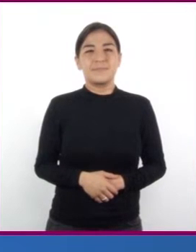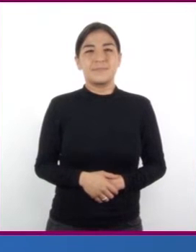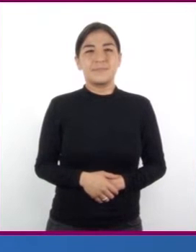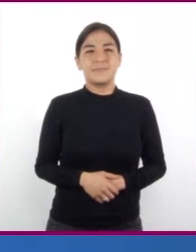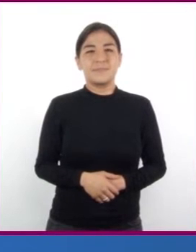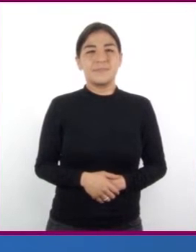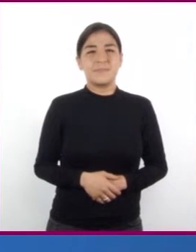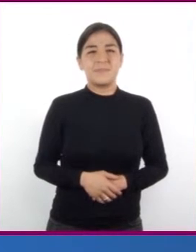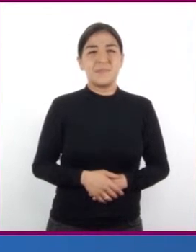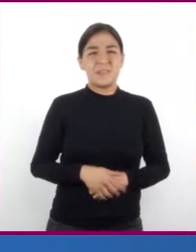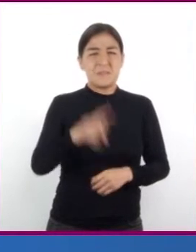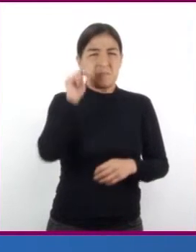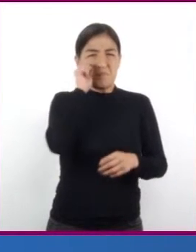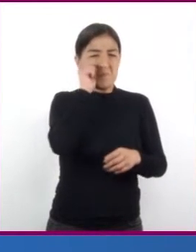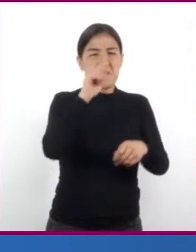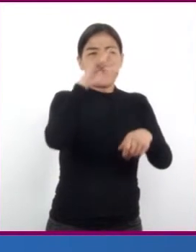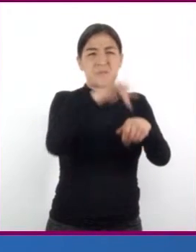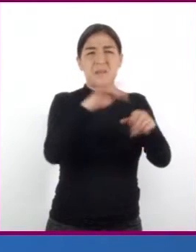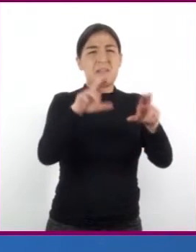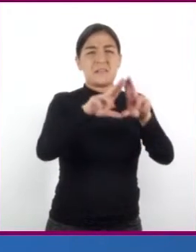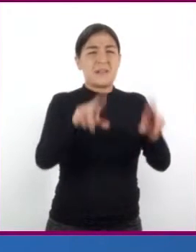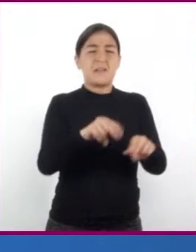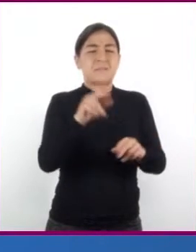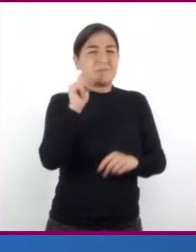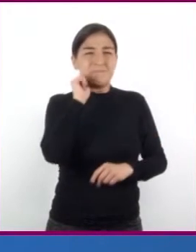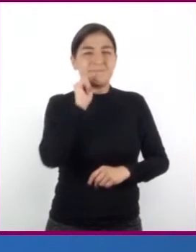No importa si toca los hielos, ¿verdad? No.